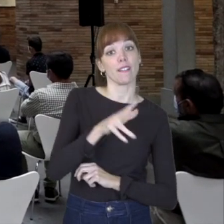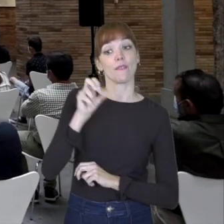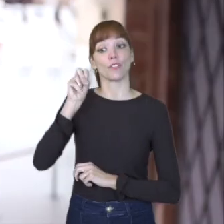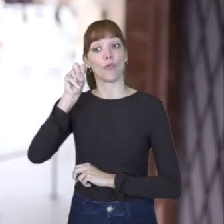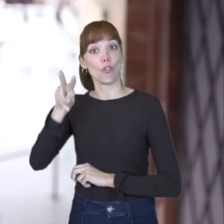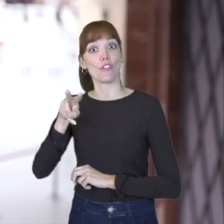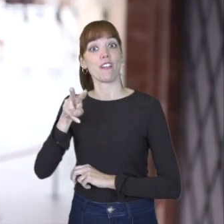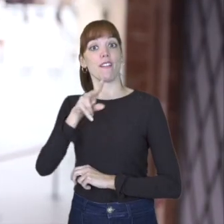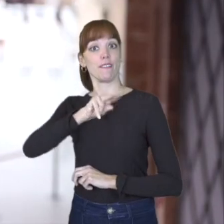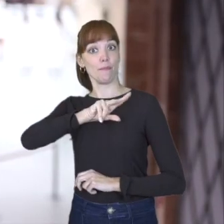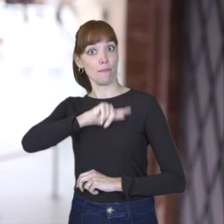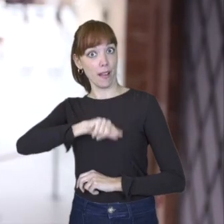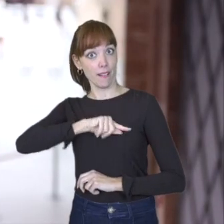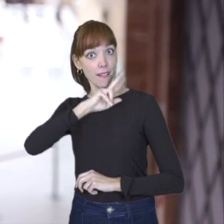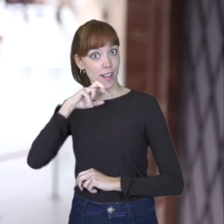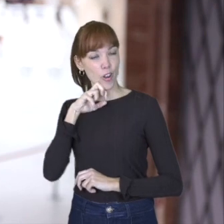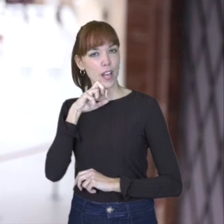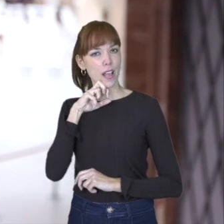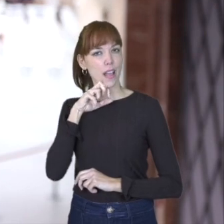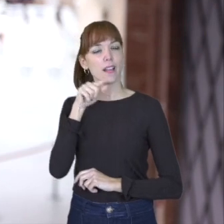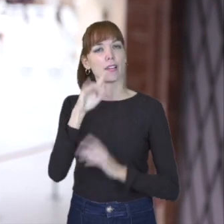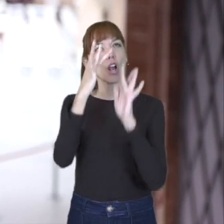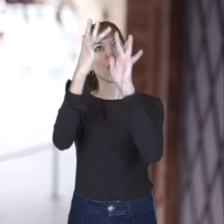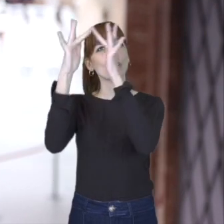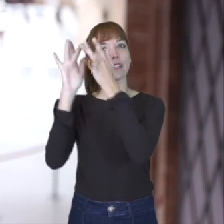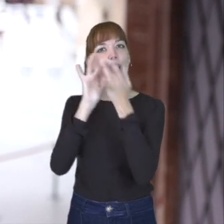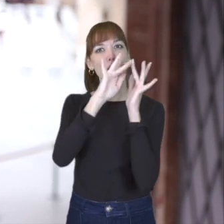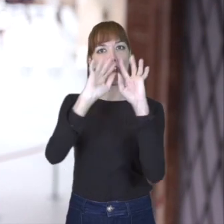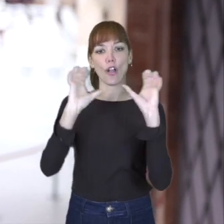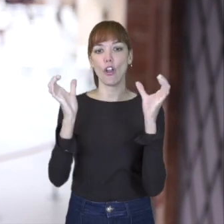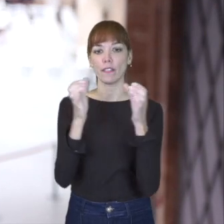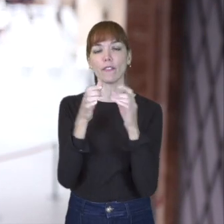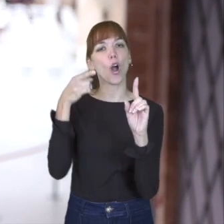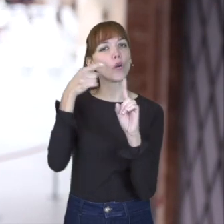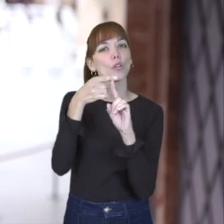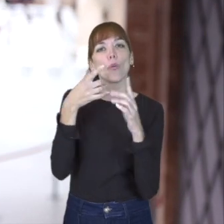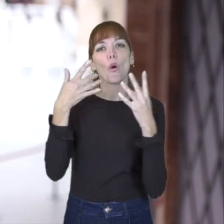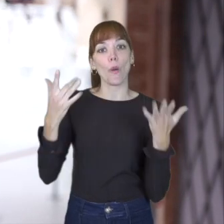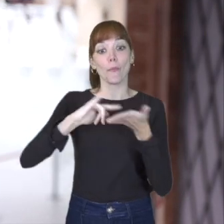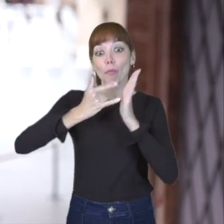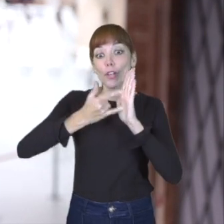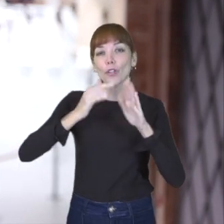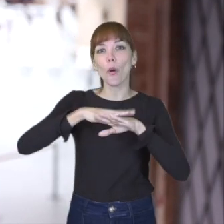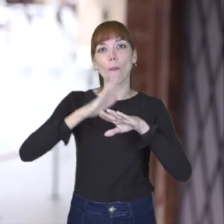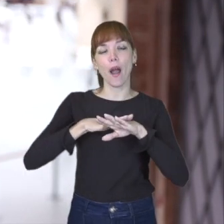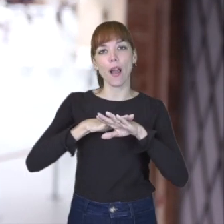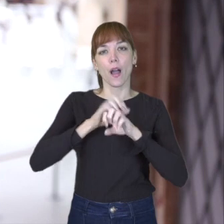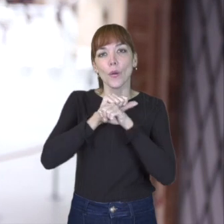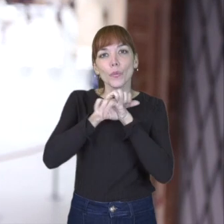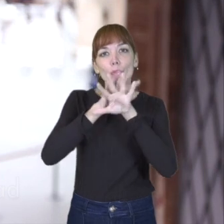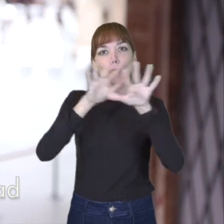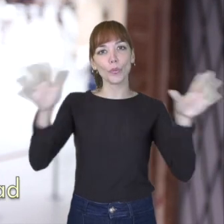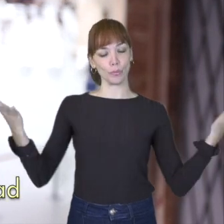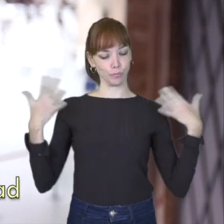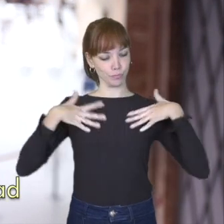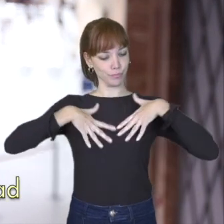Colectivas, corresponde a un proyecto que tiene el objetivo de llegar al corazón de las personas, de la sociedad,